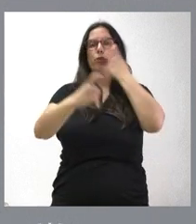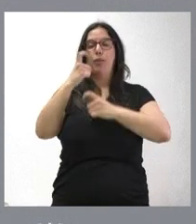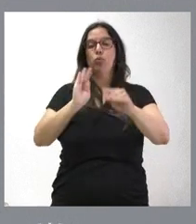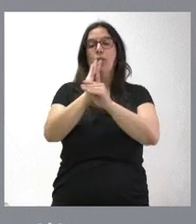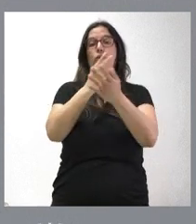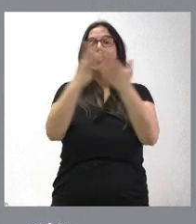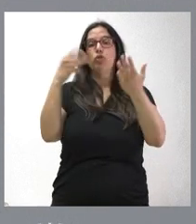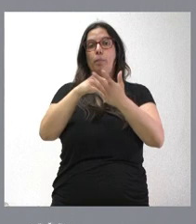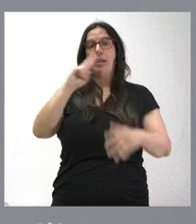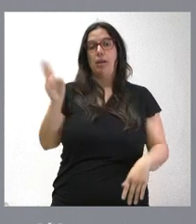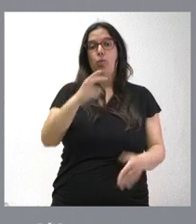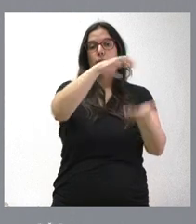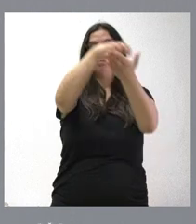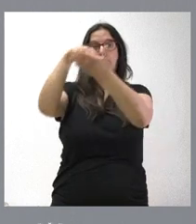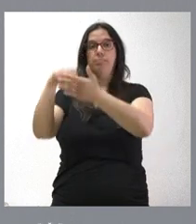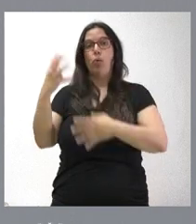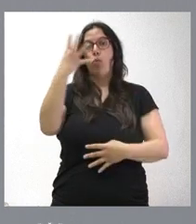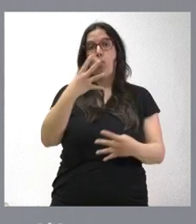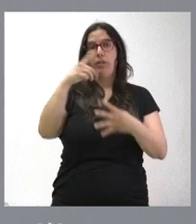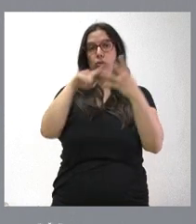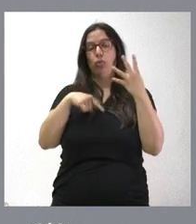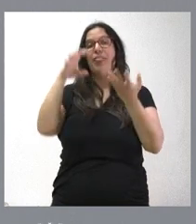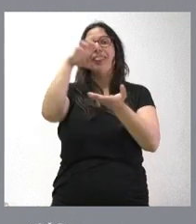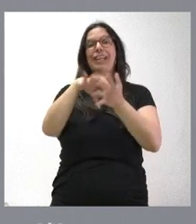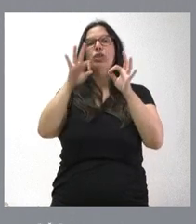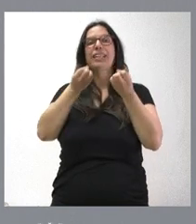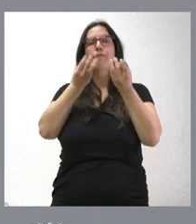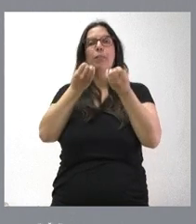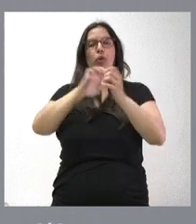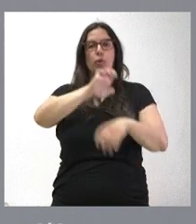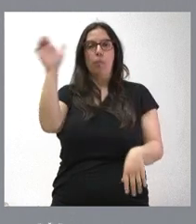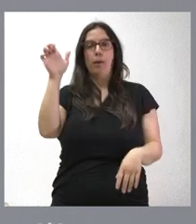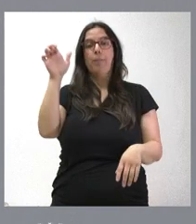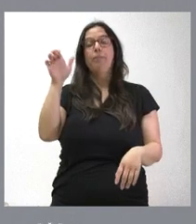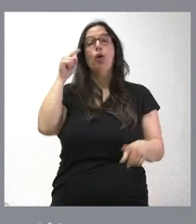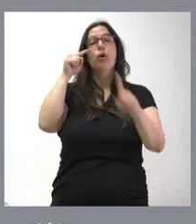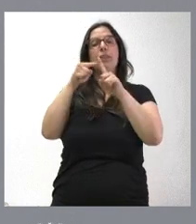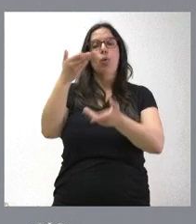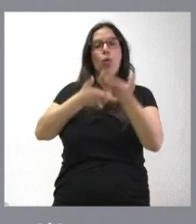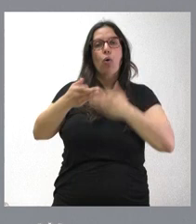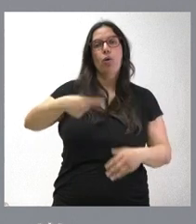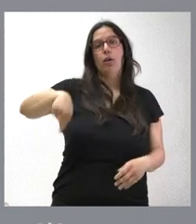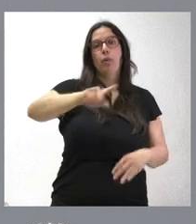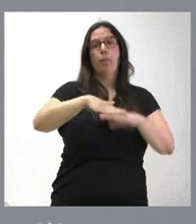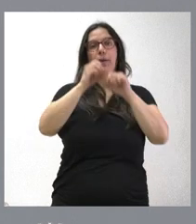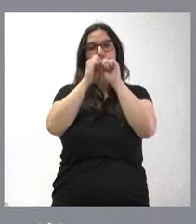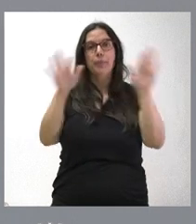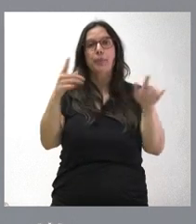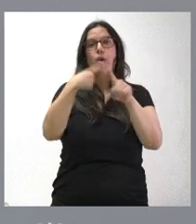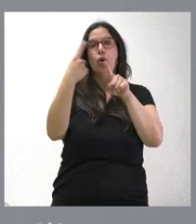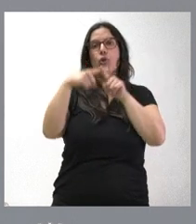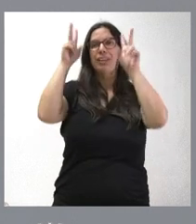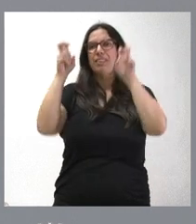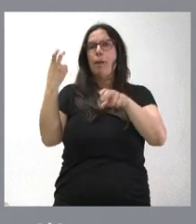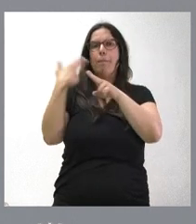.000 euros a los cuatro centros de información europea que existen en la comunidad con el objeto de colaborar con ellos para difundir el conocimiento sobre